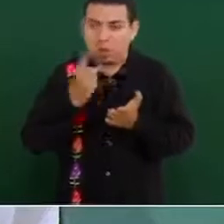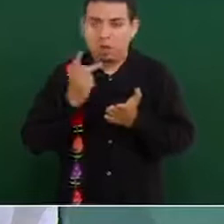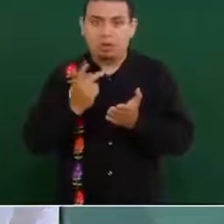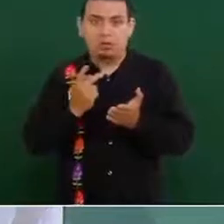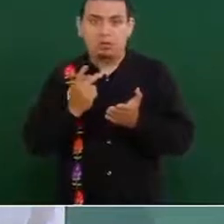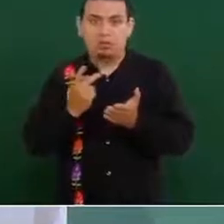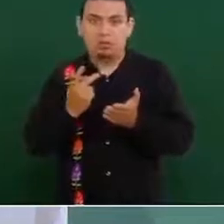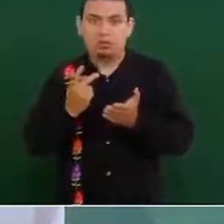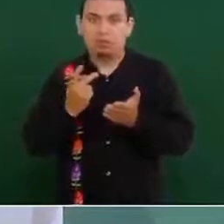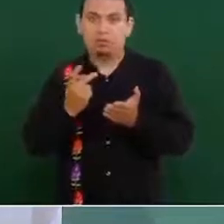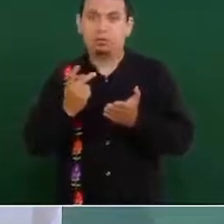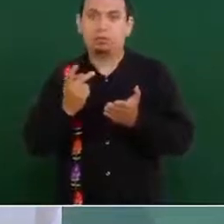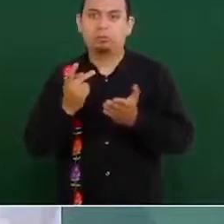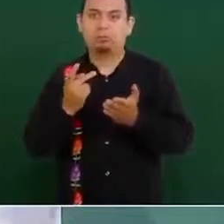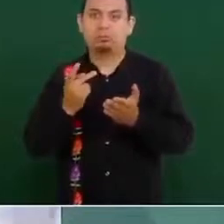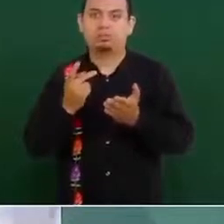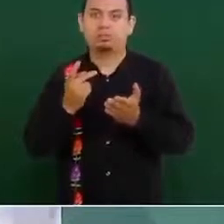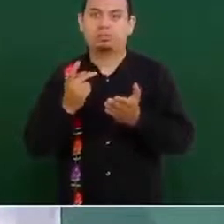más de lo mismo.